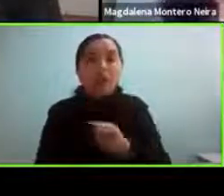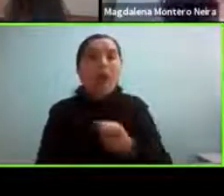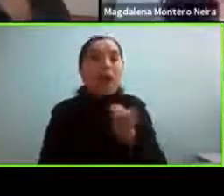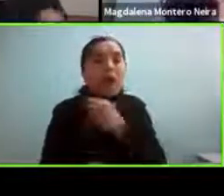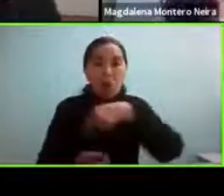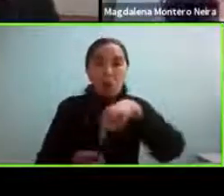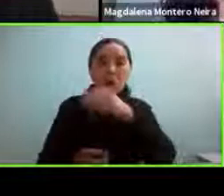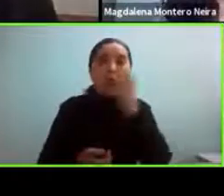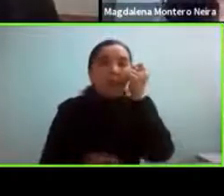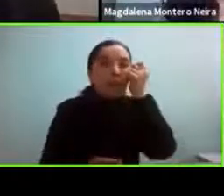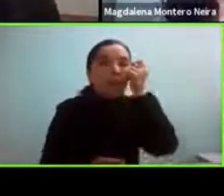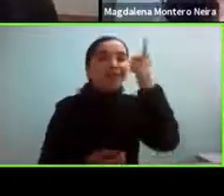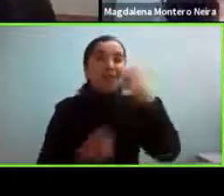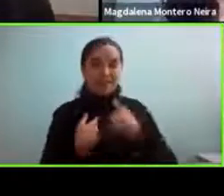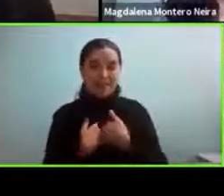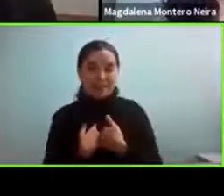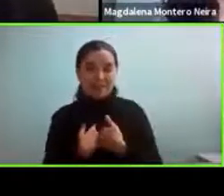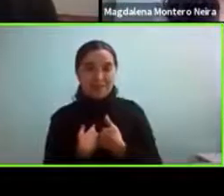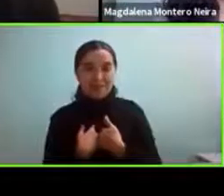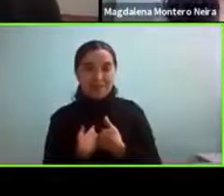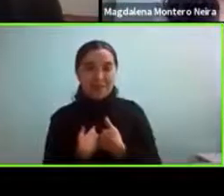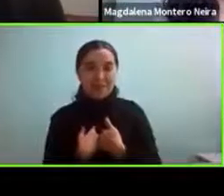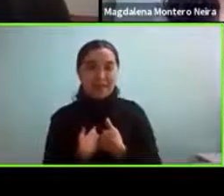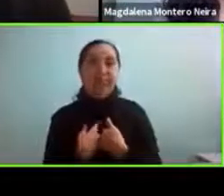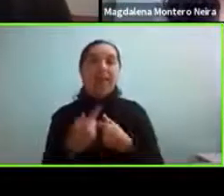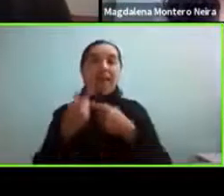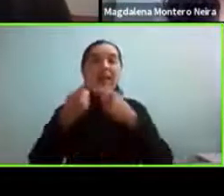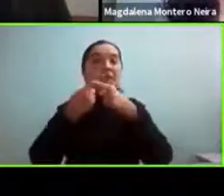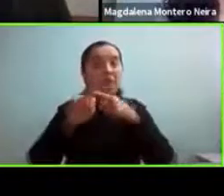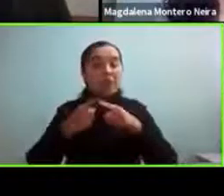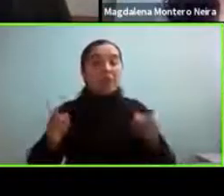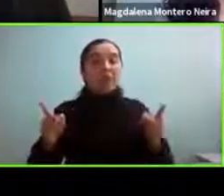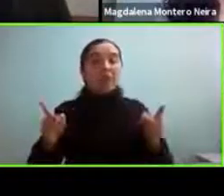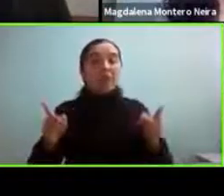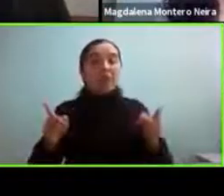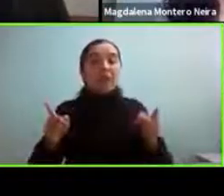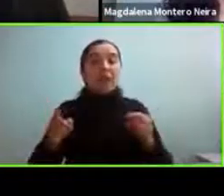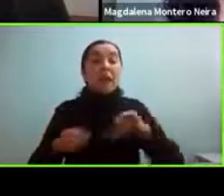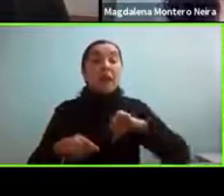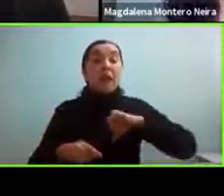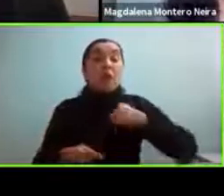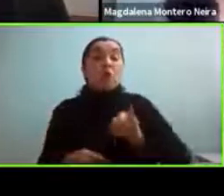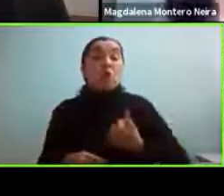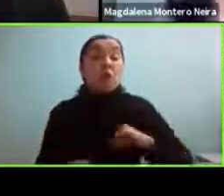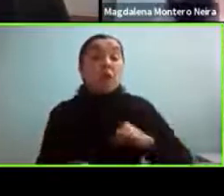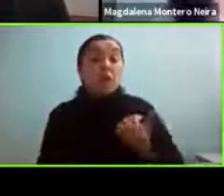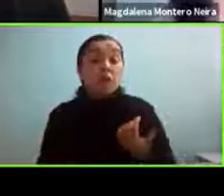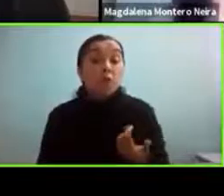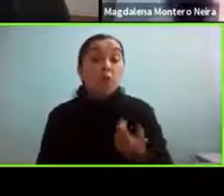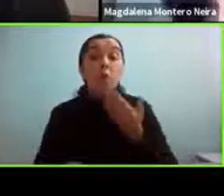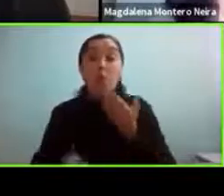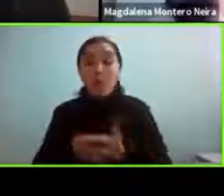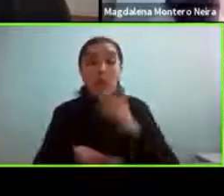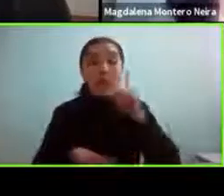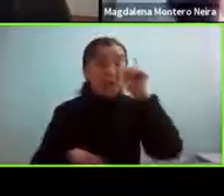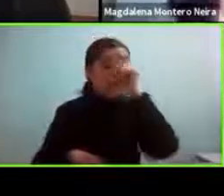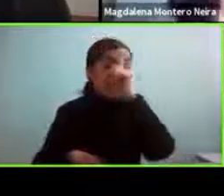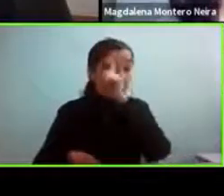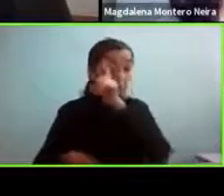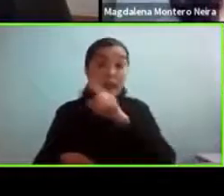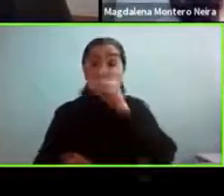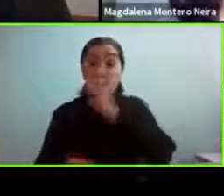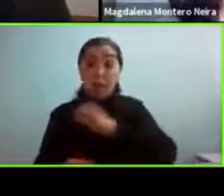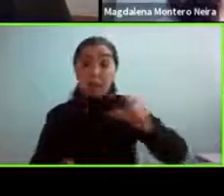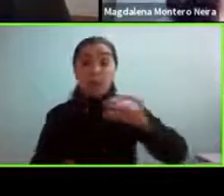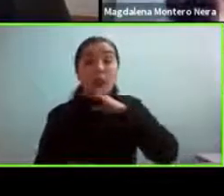involucradas porque a diferencia de la adolescencia o un niño cuando pasan dificultades las personas adultas nadie lo